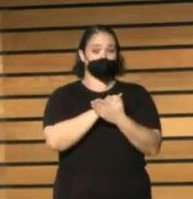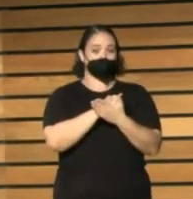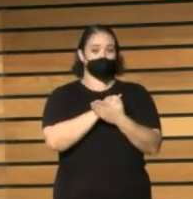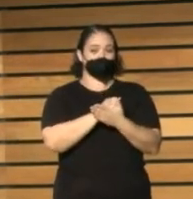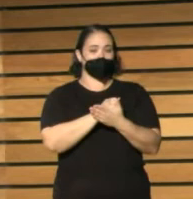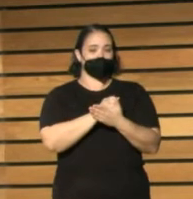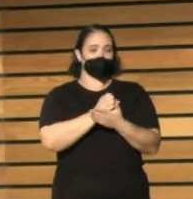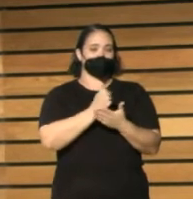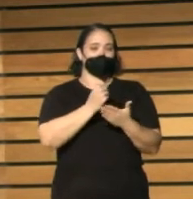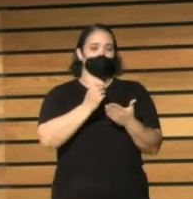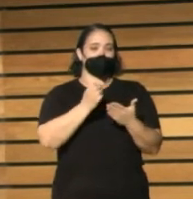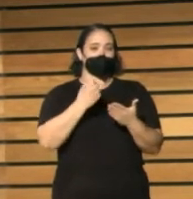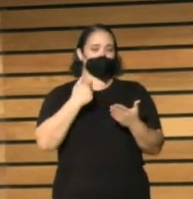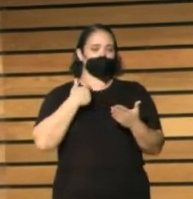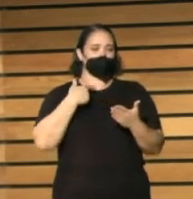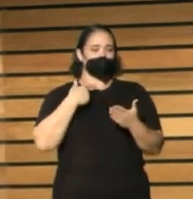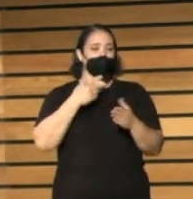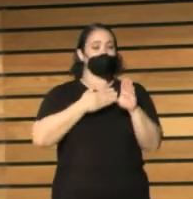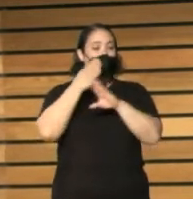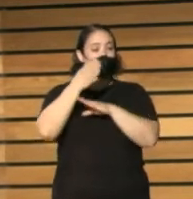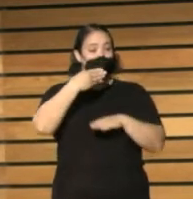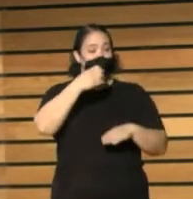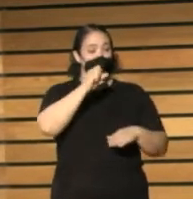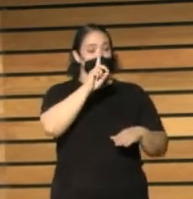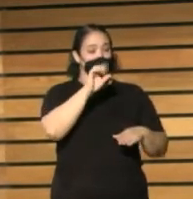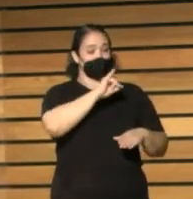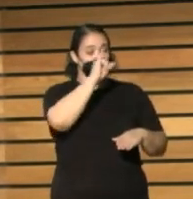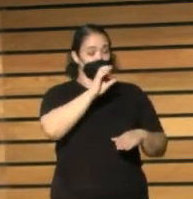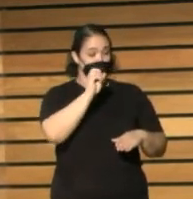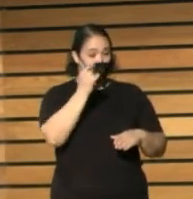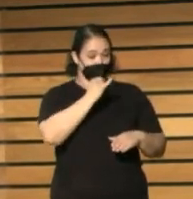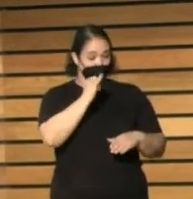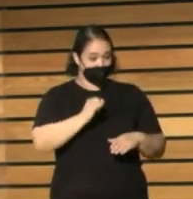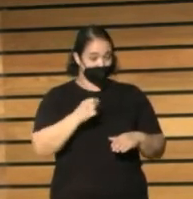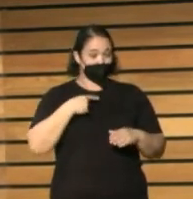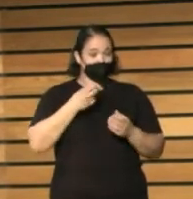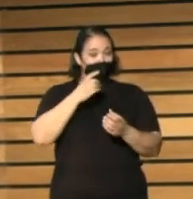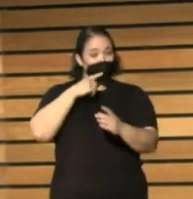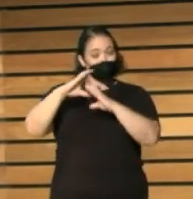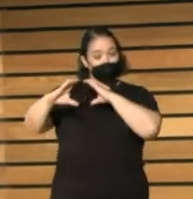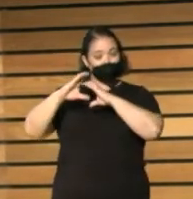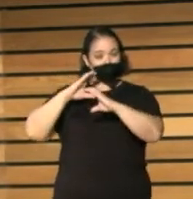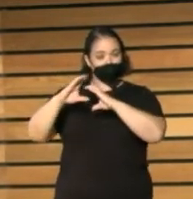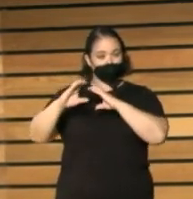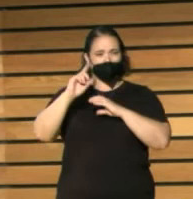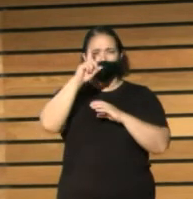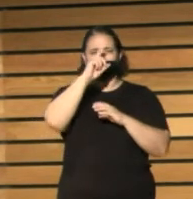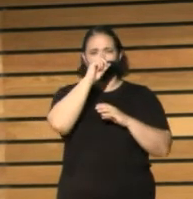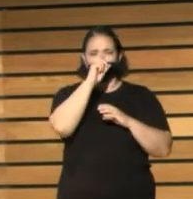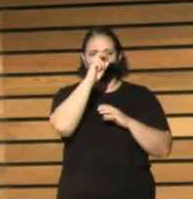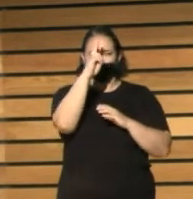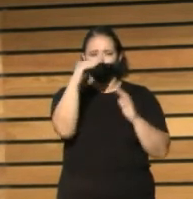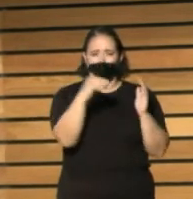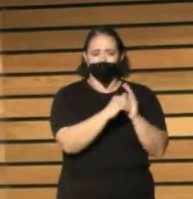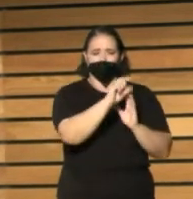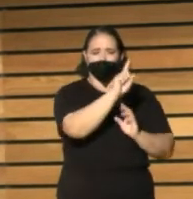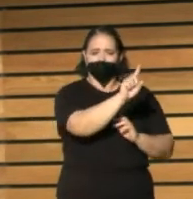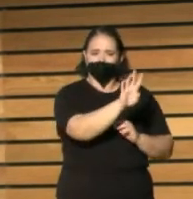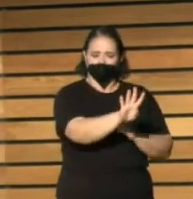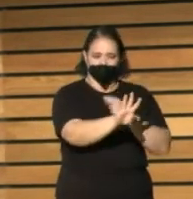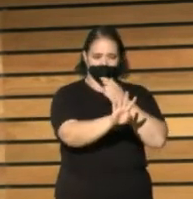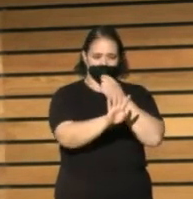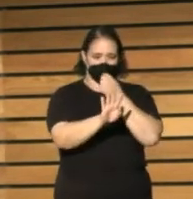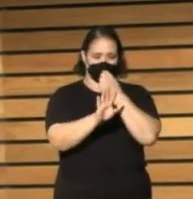bueno yo fui a Badajoz y hice una comunicación sobre la biblioteca era el 2014 ¿verdad Fernando? hice una comunicación